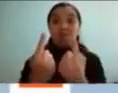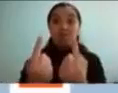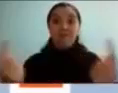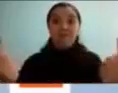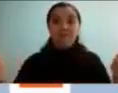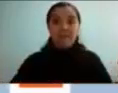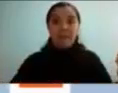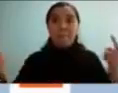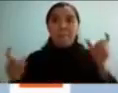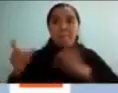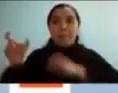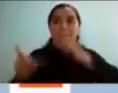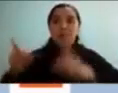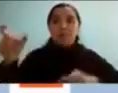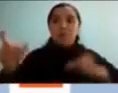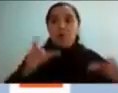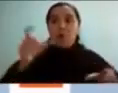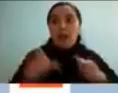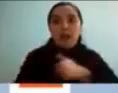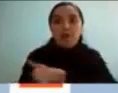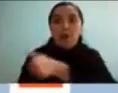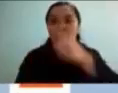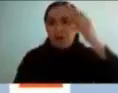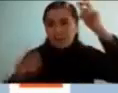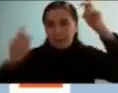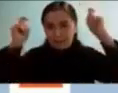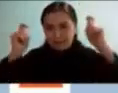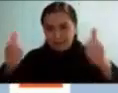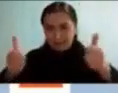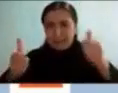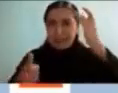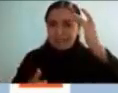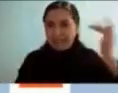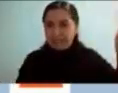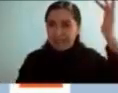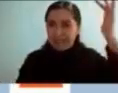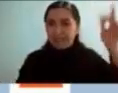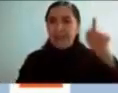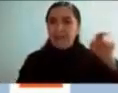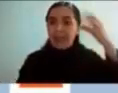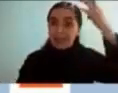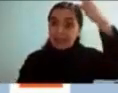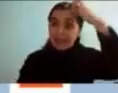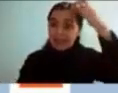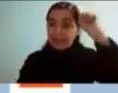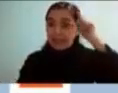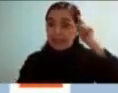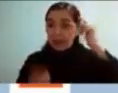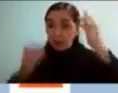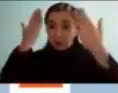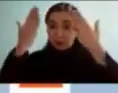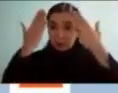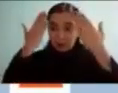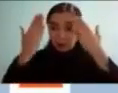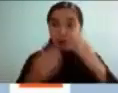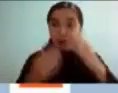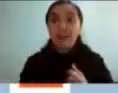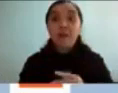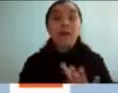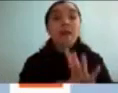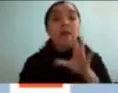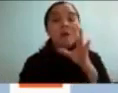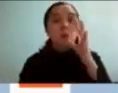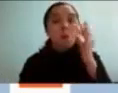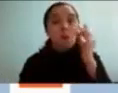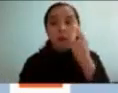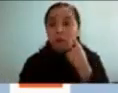asociadas a la neuropsicología por lo tanto era notable la cantidad de errores atencionales que yo tenía en el día que yo no me daba cuenta